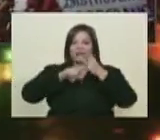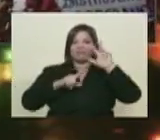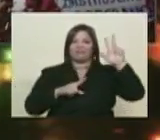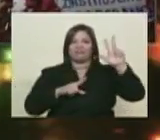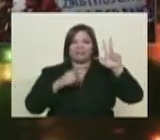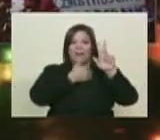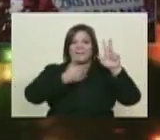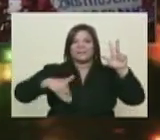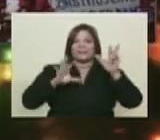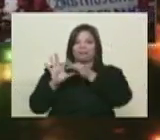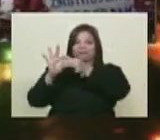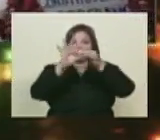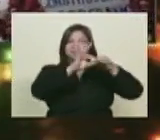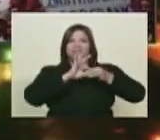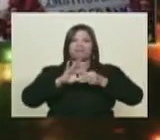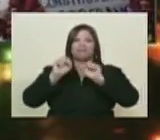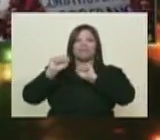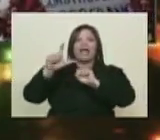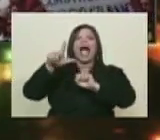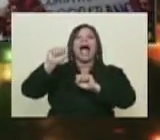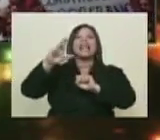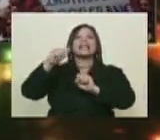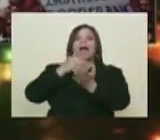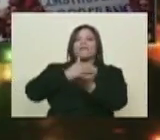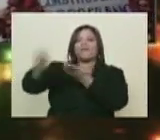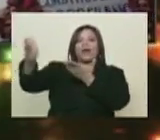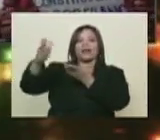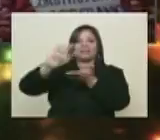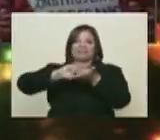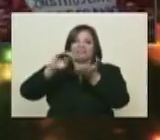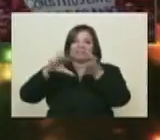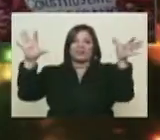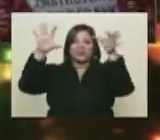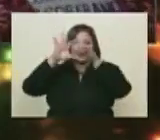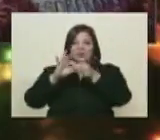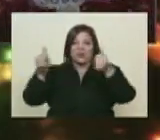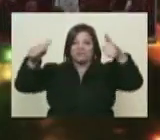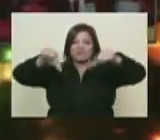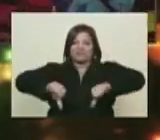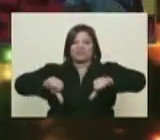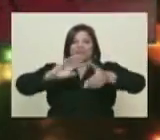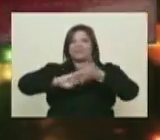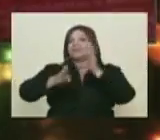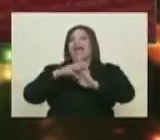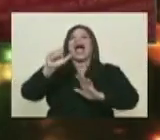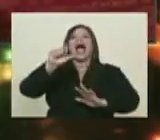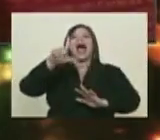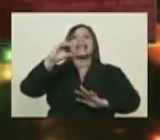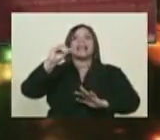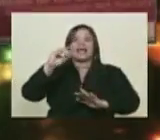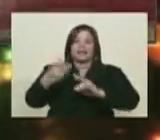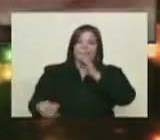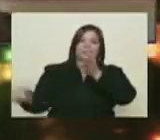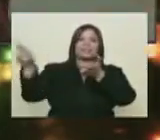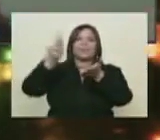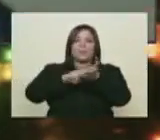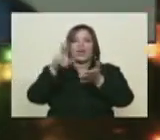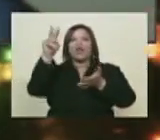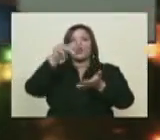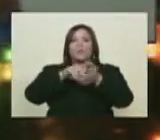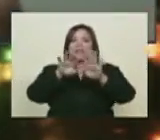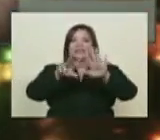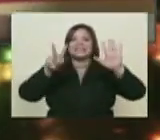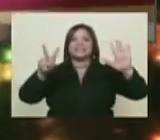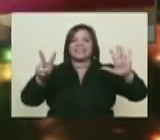Ignacio Lula da Silva, rechazan el área de libre comercio de las Américas, el entierro del Alca, el 2005. Y luego, en el año 2017,